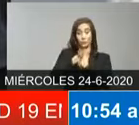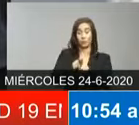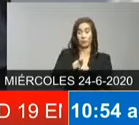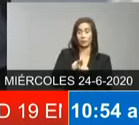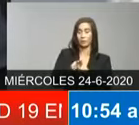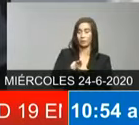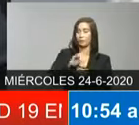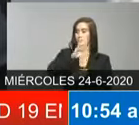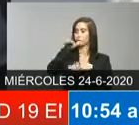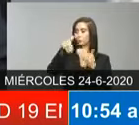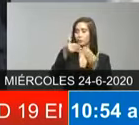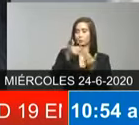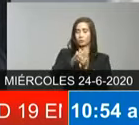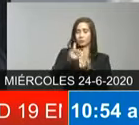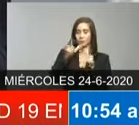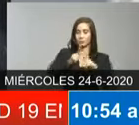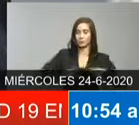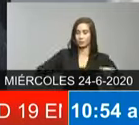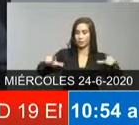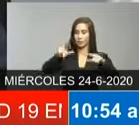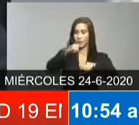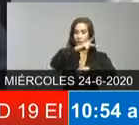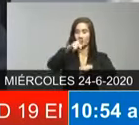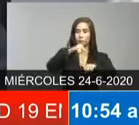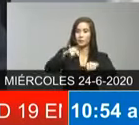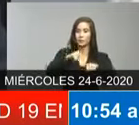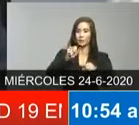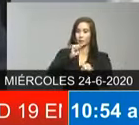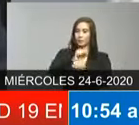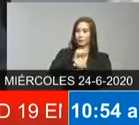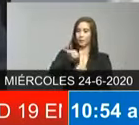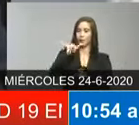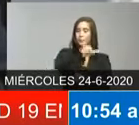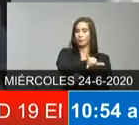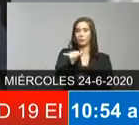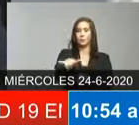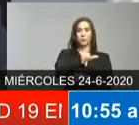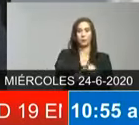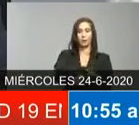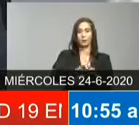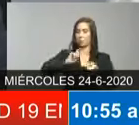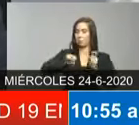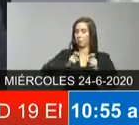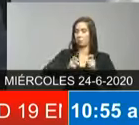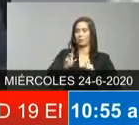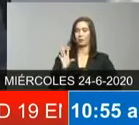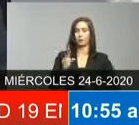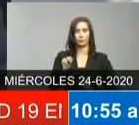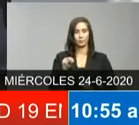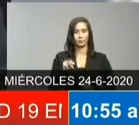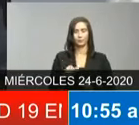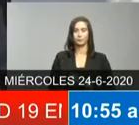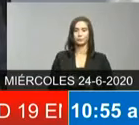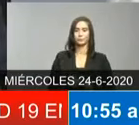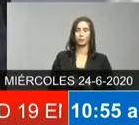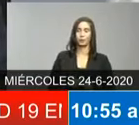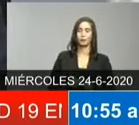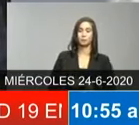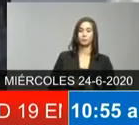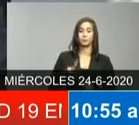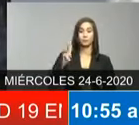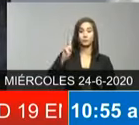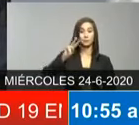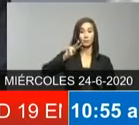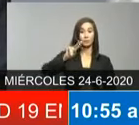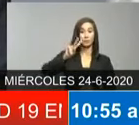de esas operaciones son exactamente igual no hay variaciones en segundo lugar el ministerio es